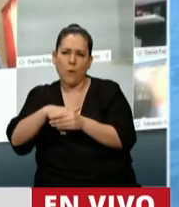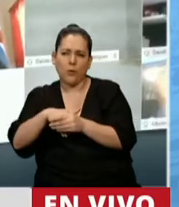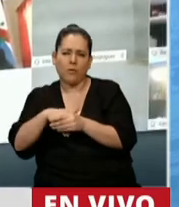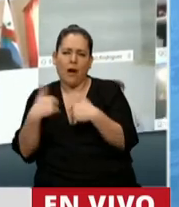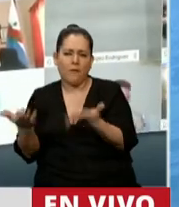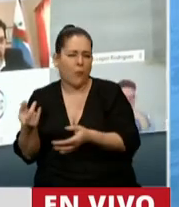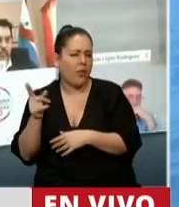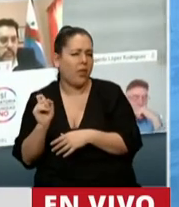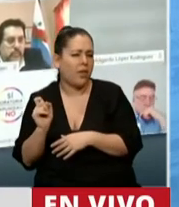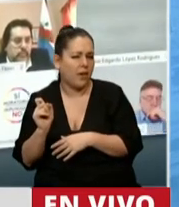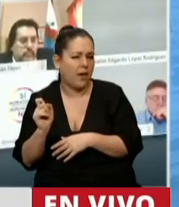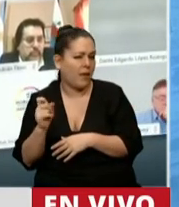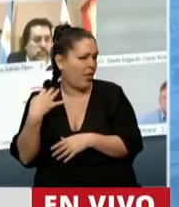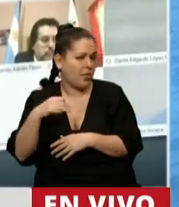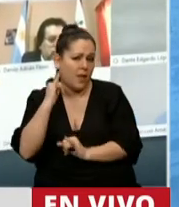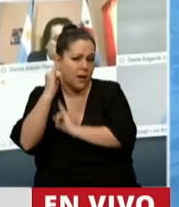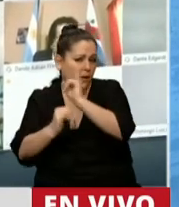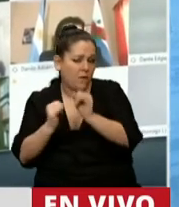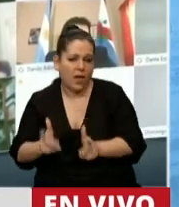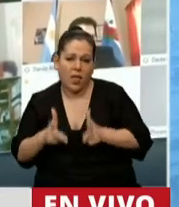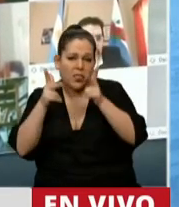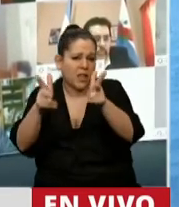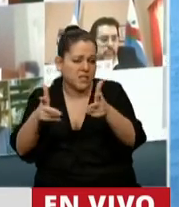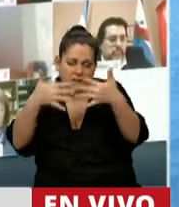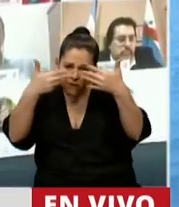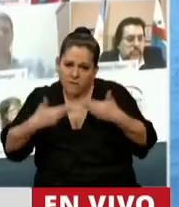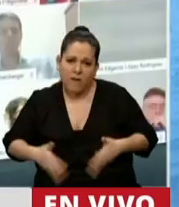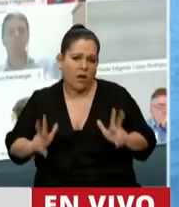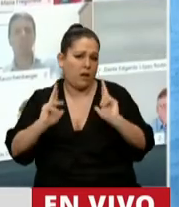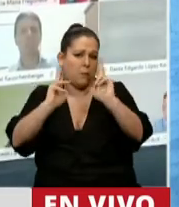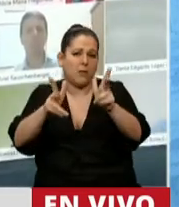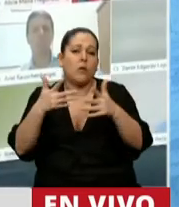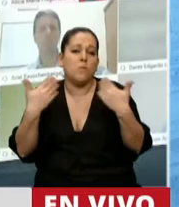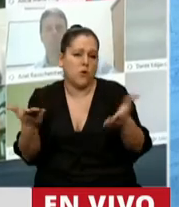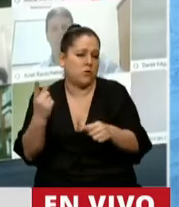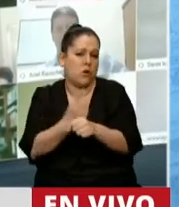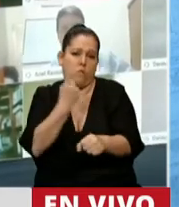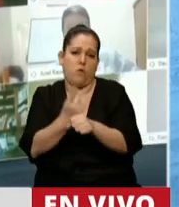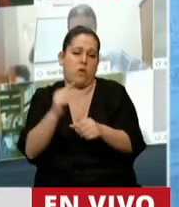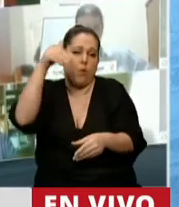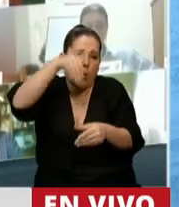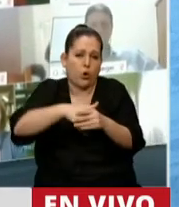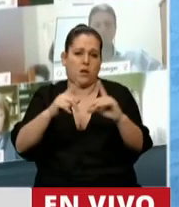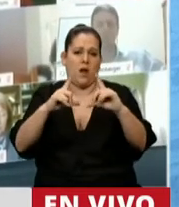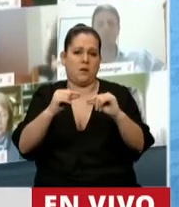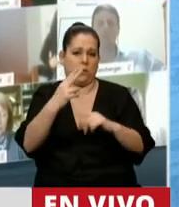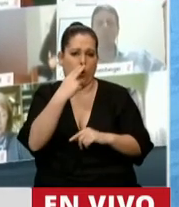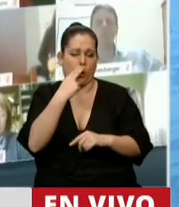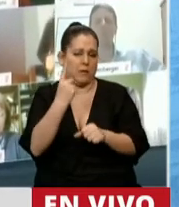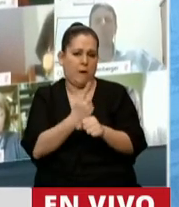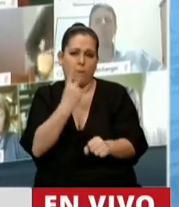decir cualquier cosa, hay que decir lo que es, y es eso. Por eso no podemos votar ese artículo, porque ese artículo